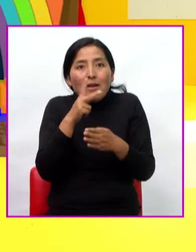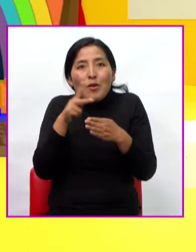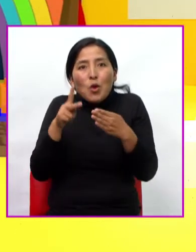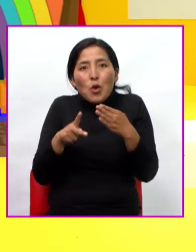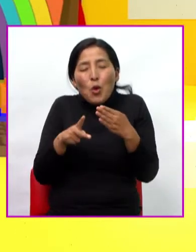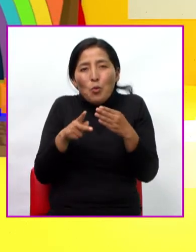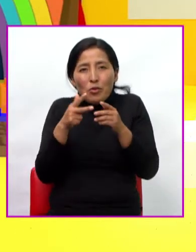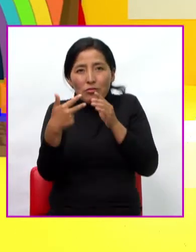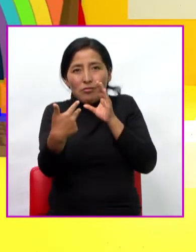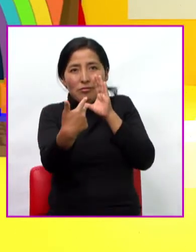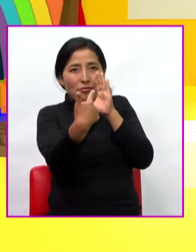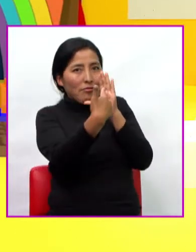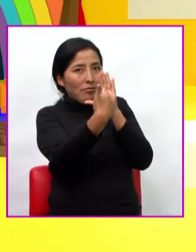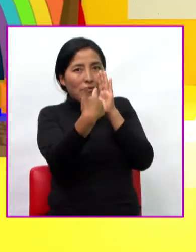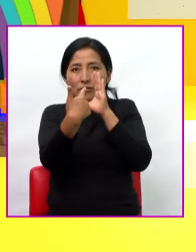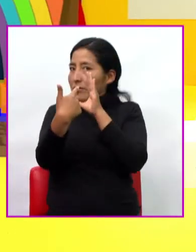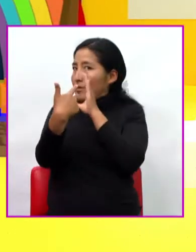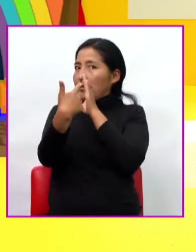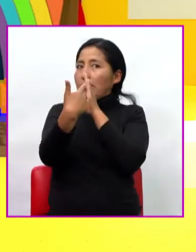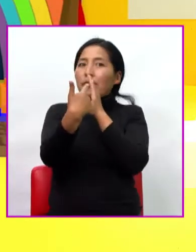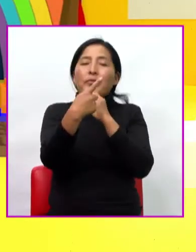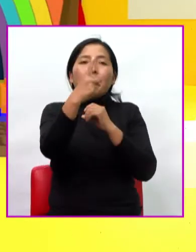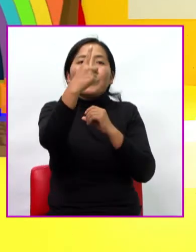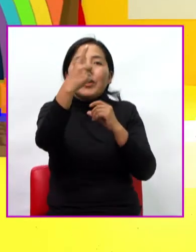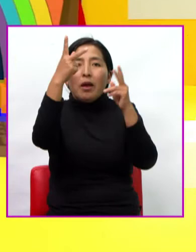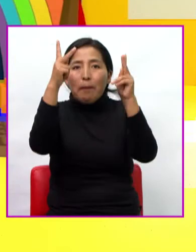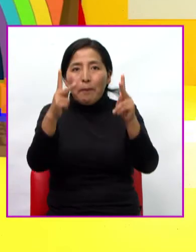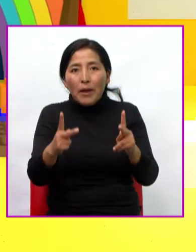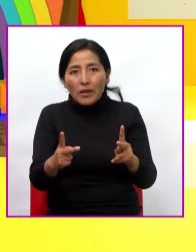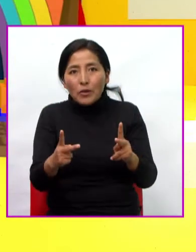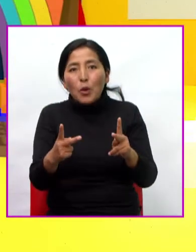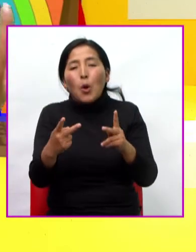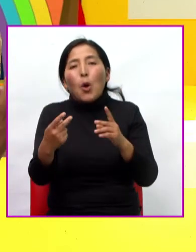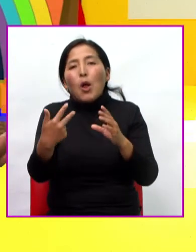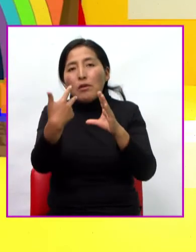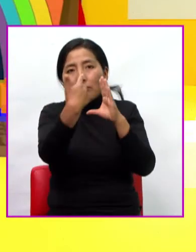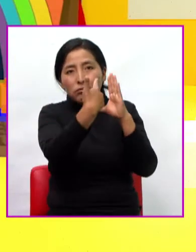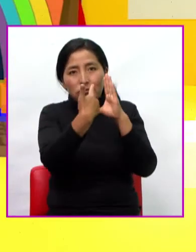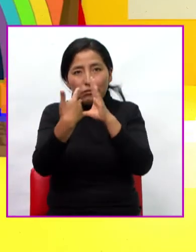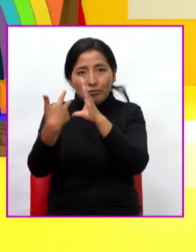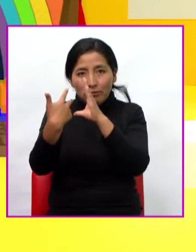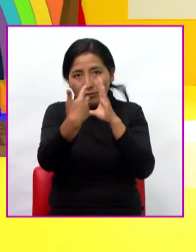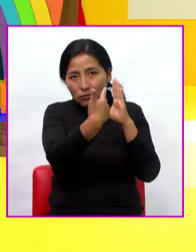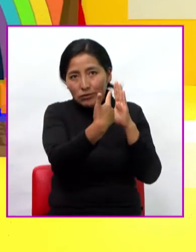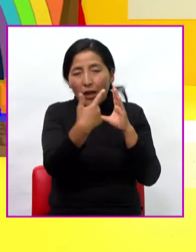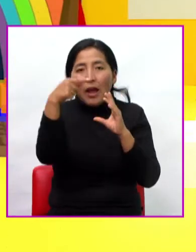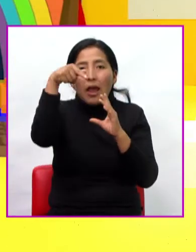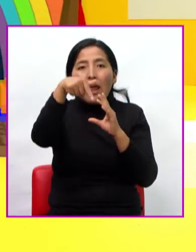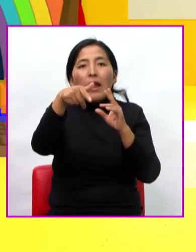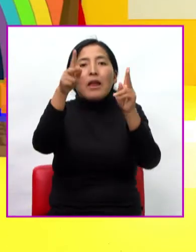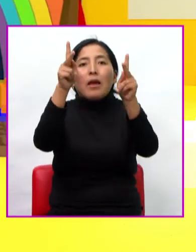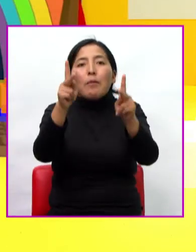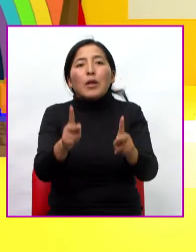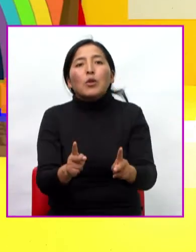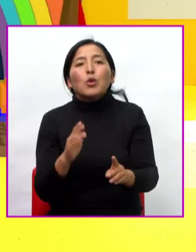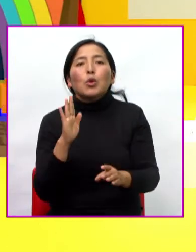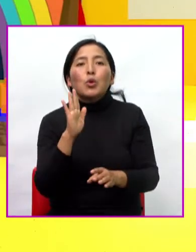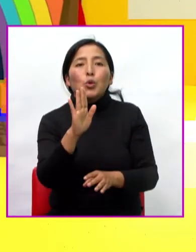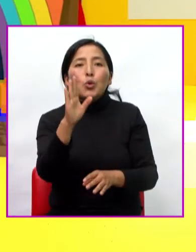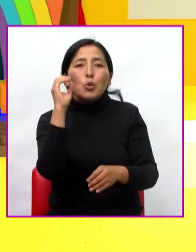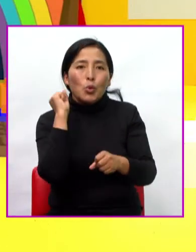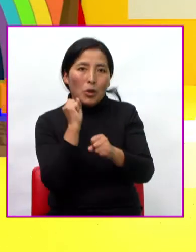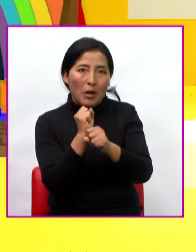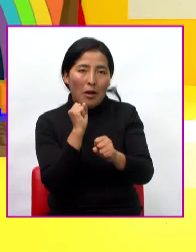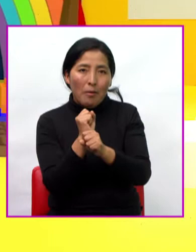un camarógrafo Está Personas que están realizando este trabajo Para que se puedan cumplir Sin